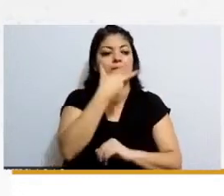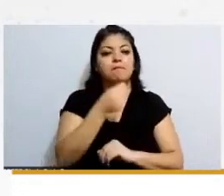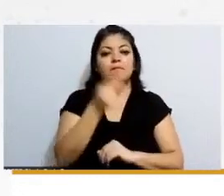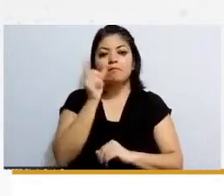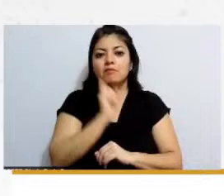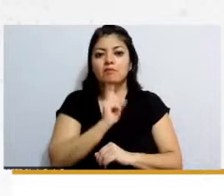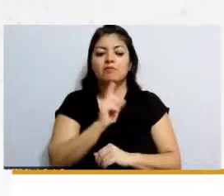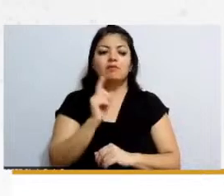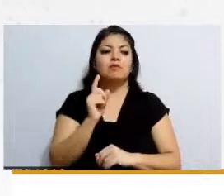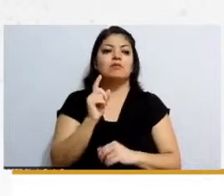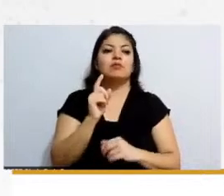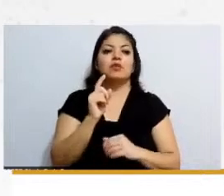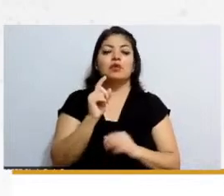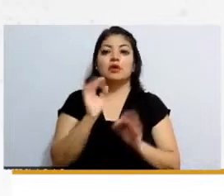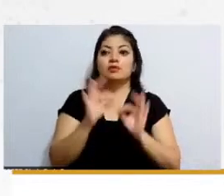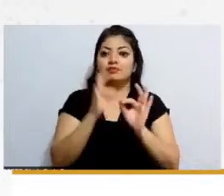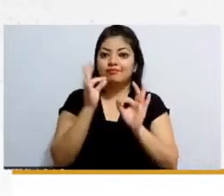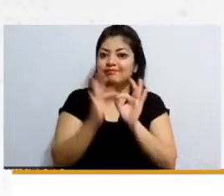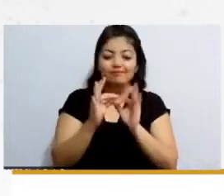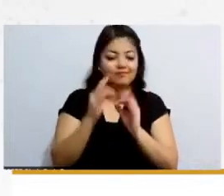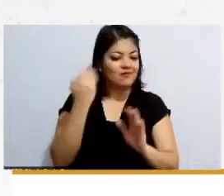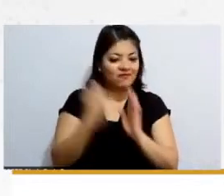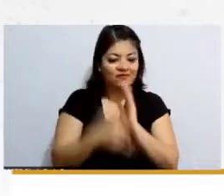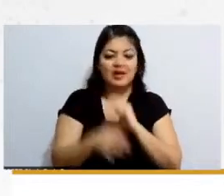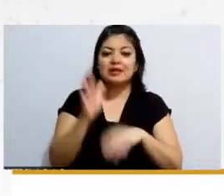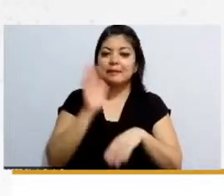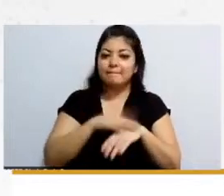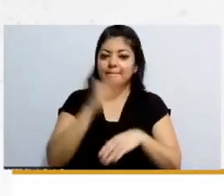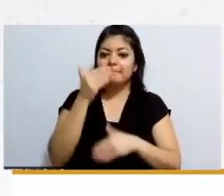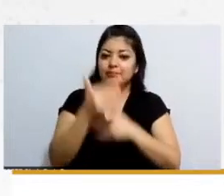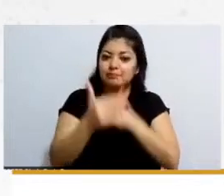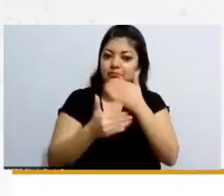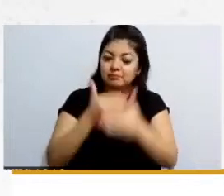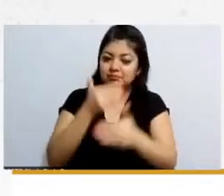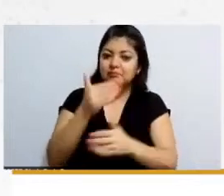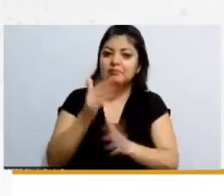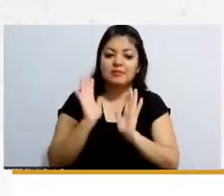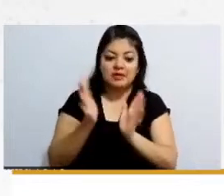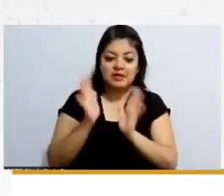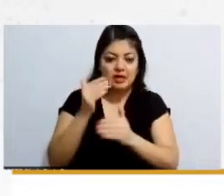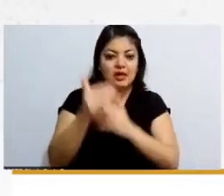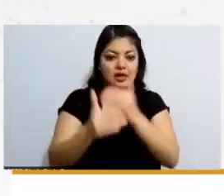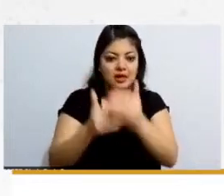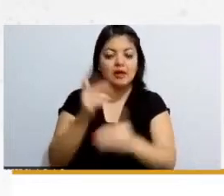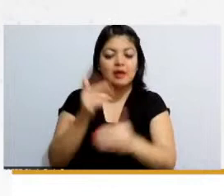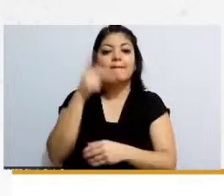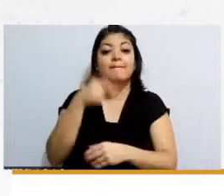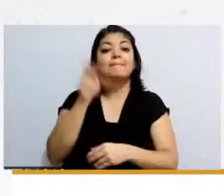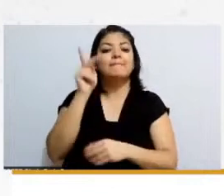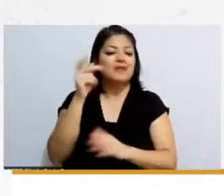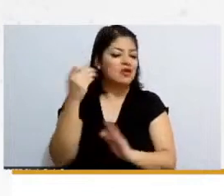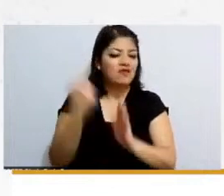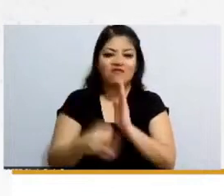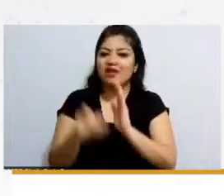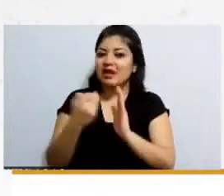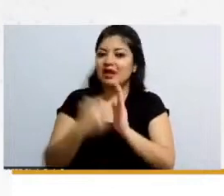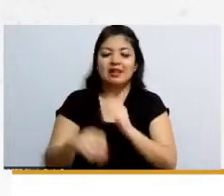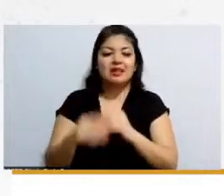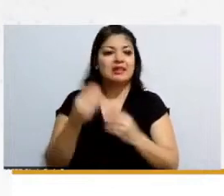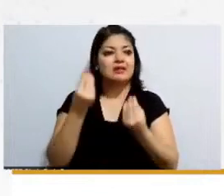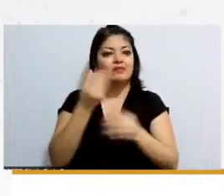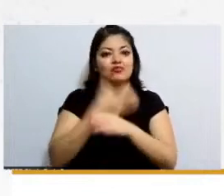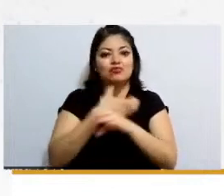nos falta avanzar un poquito más llevamos un gran avance pero falta falta mucho por hacer